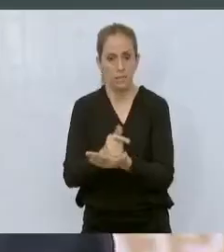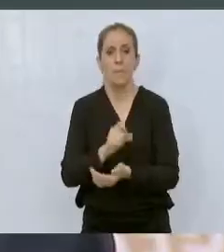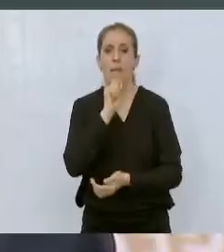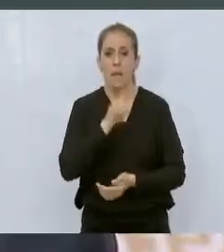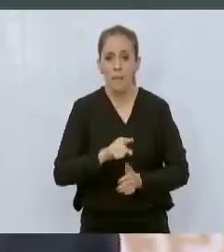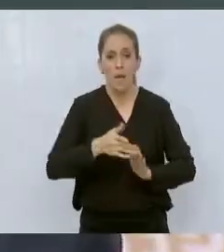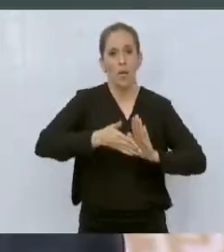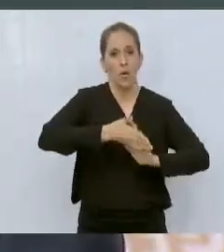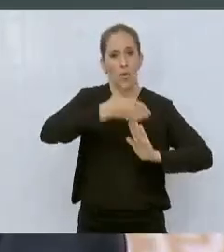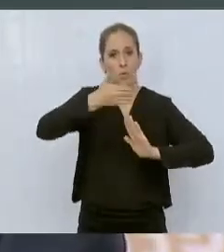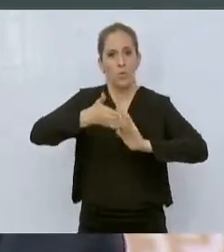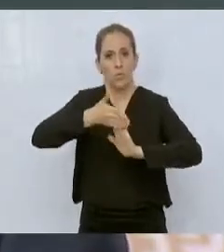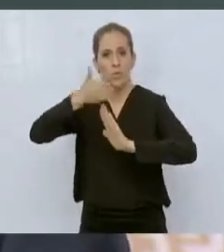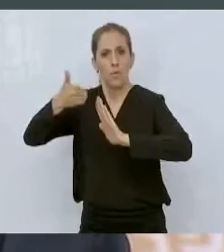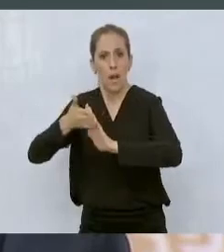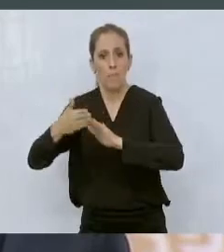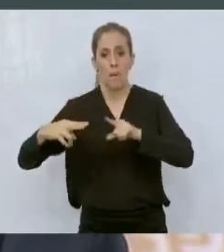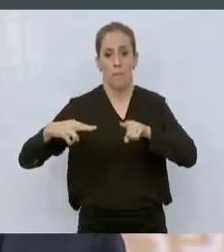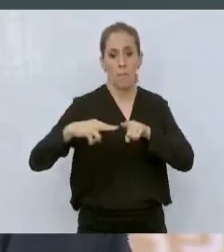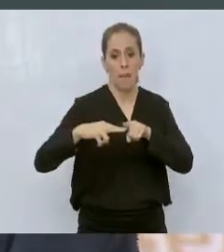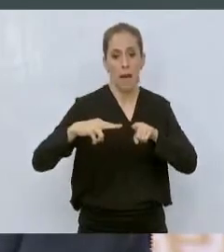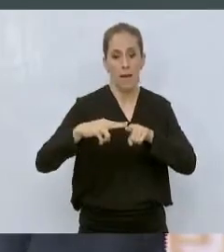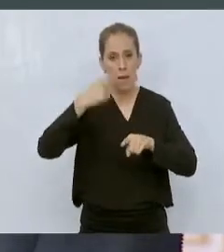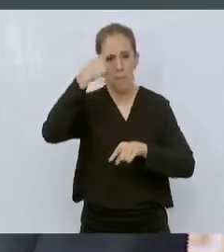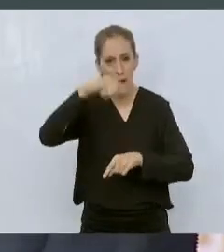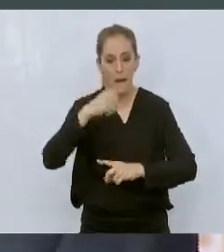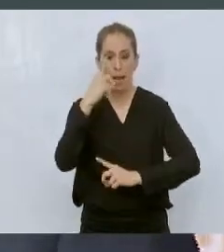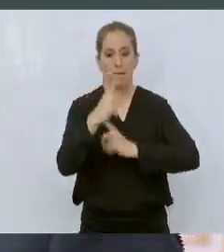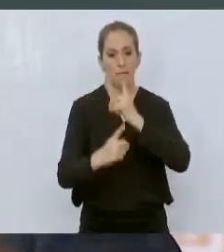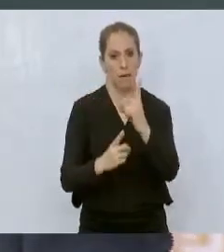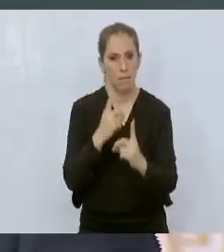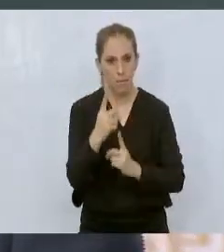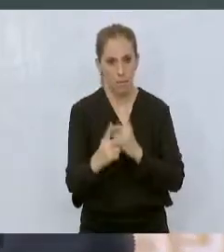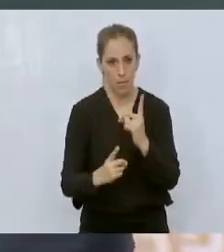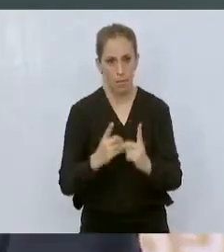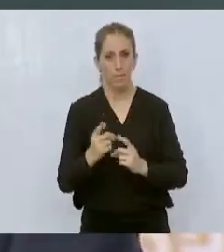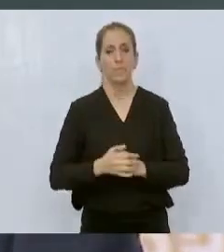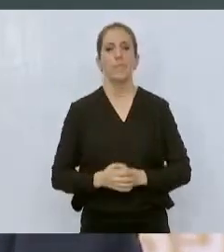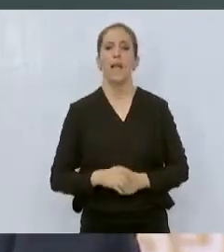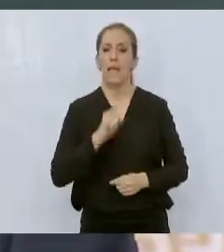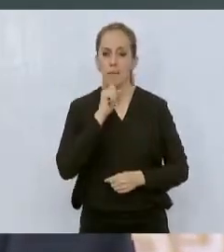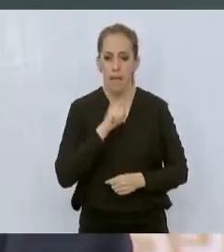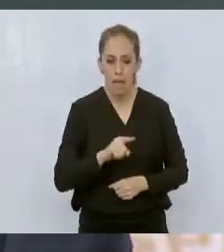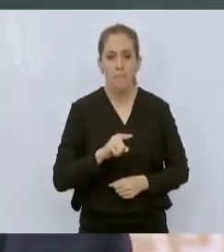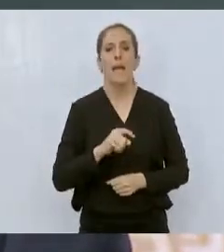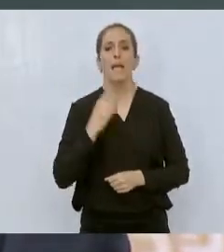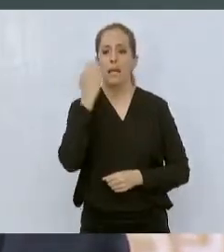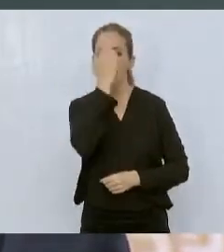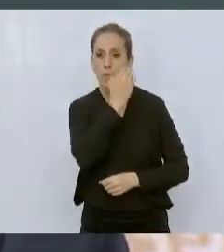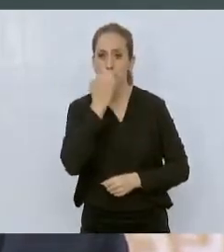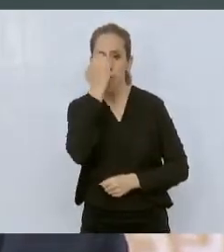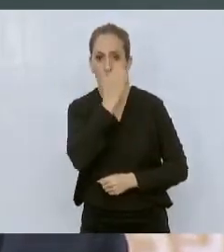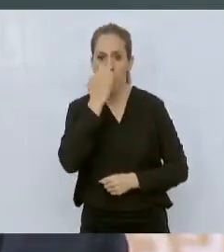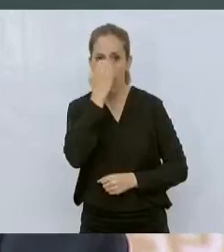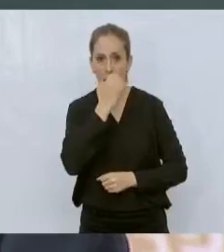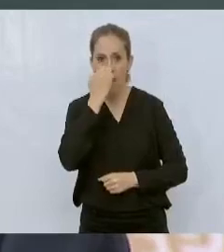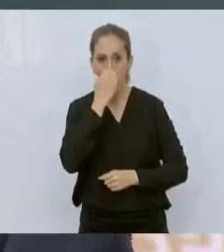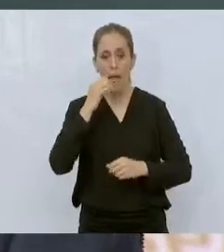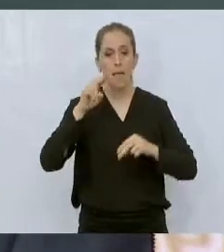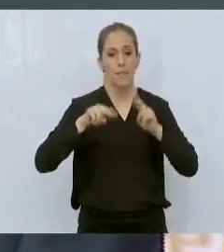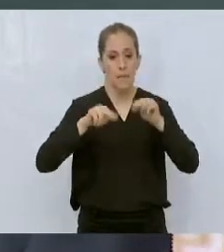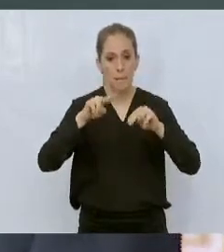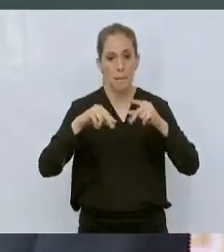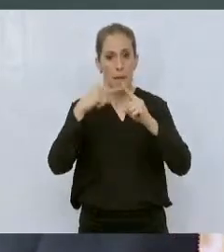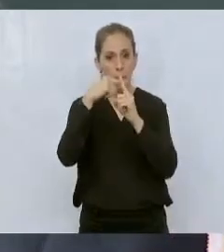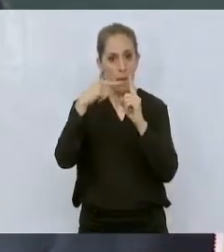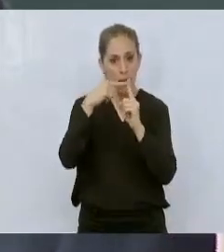gran parque deportivo que a la gente de Linares le hacía falta. Se han traído escuelas de nivel medio y medio superior a través del gobierno y de